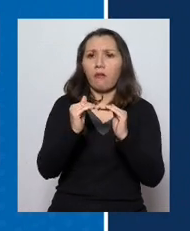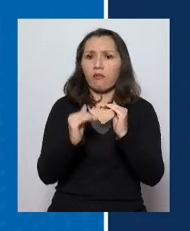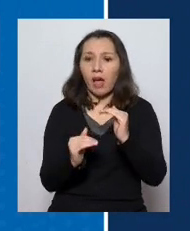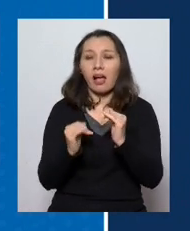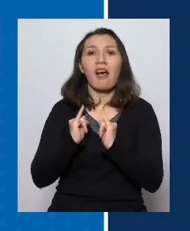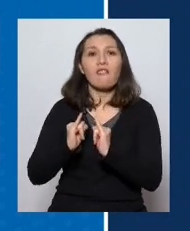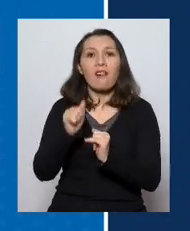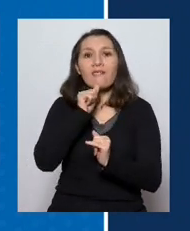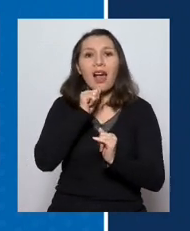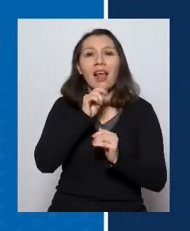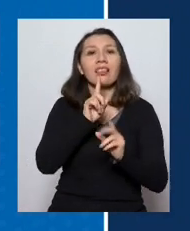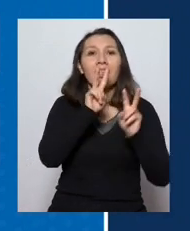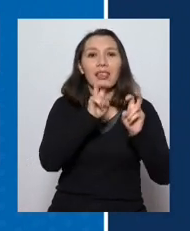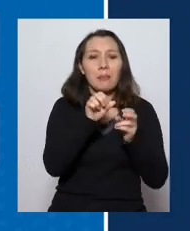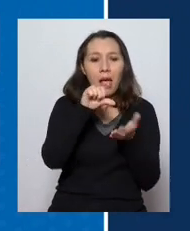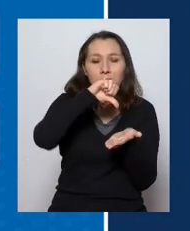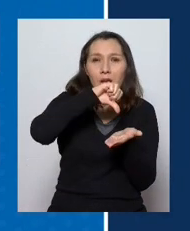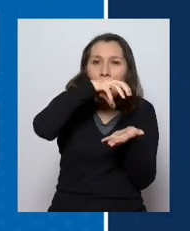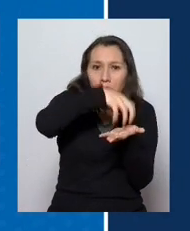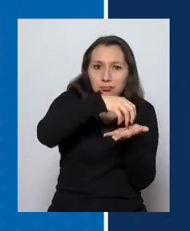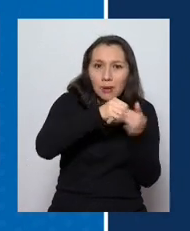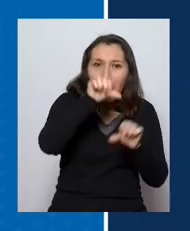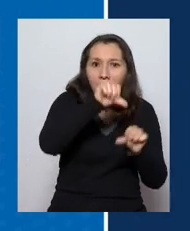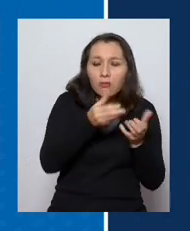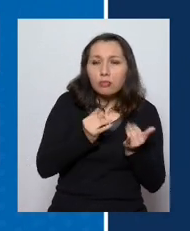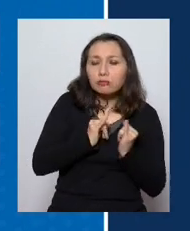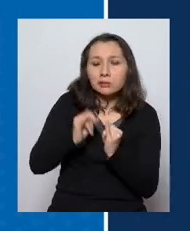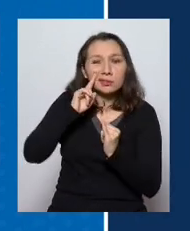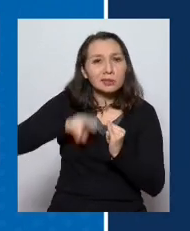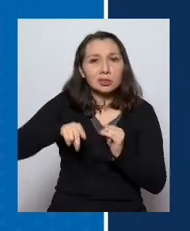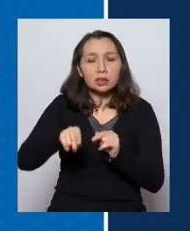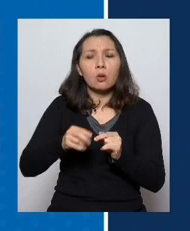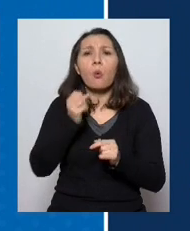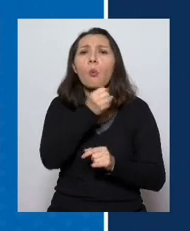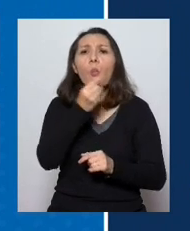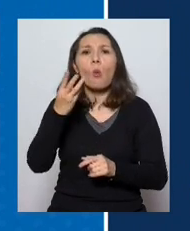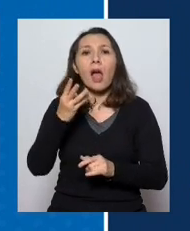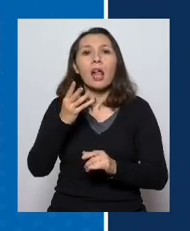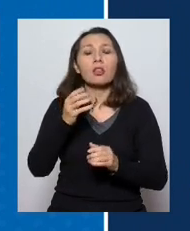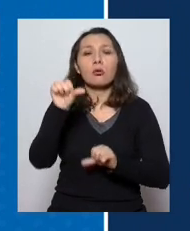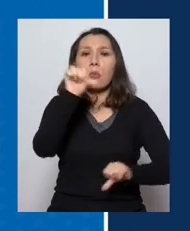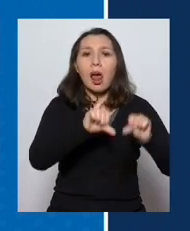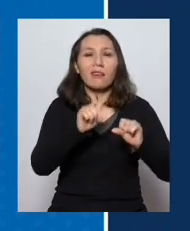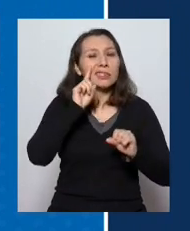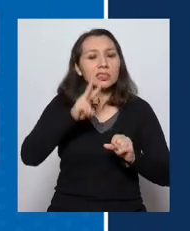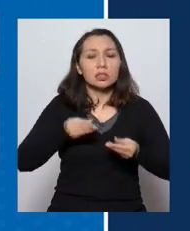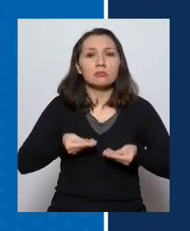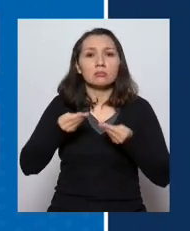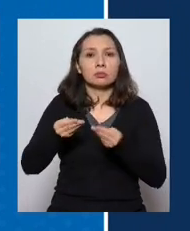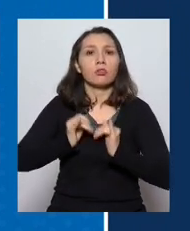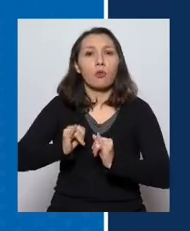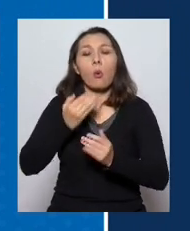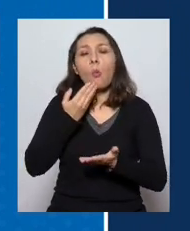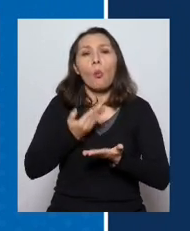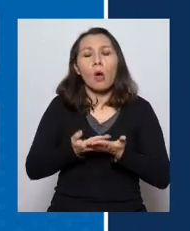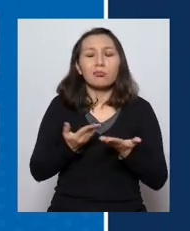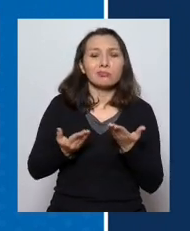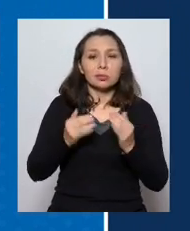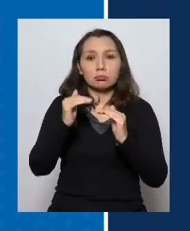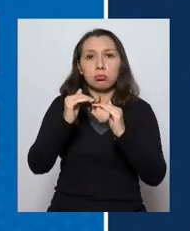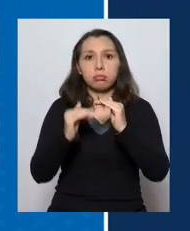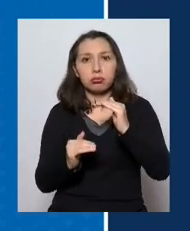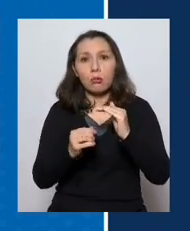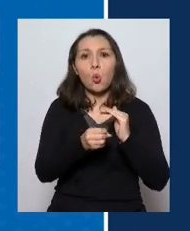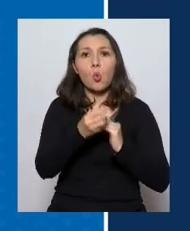informes que nos han entregado algunos laboratorios. ¿Cuántos laboratorios son los que no han entregado esta información? ¿Y cuánto podría haber influido entonces